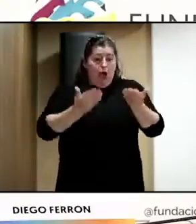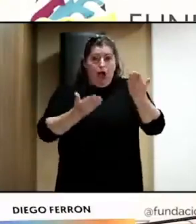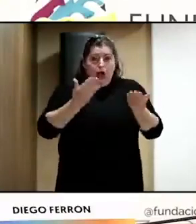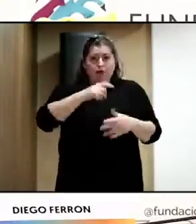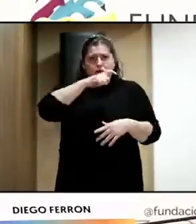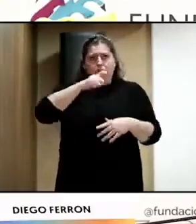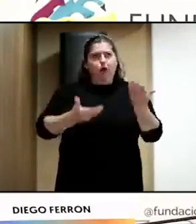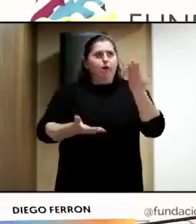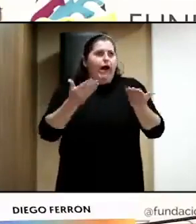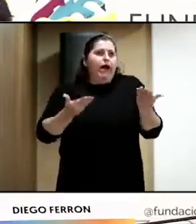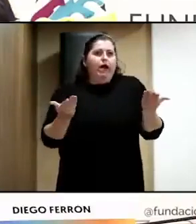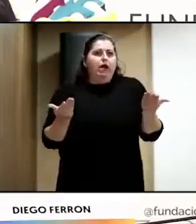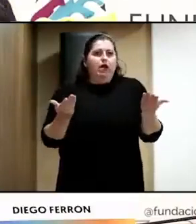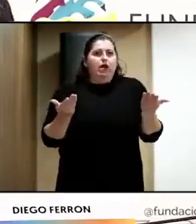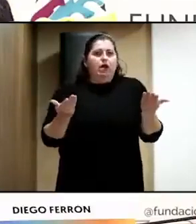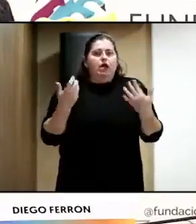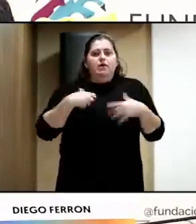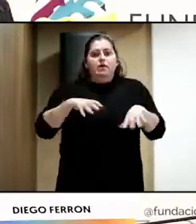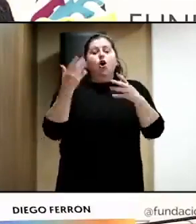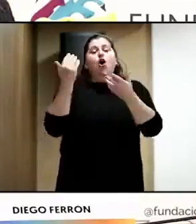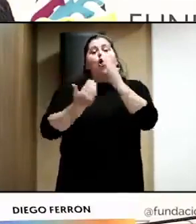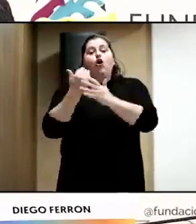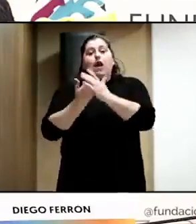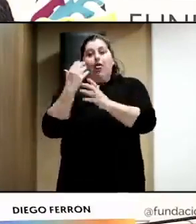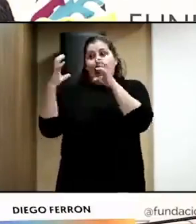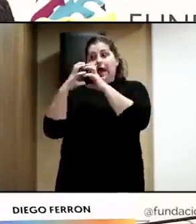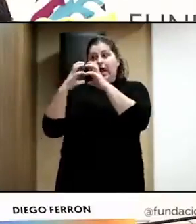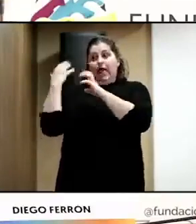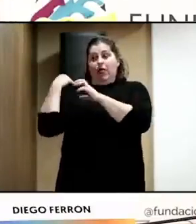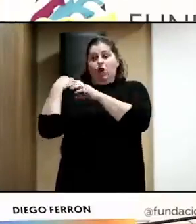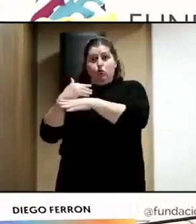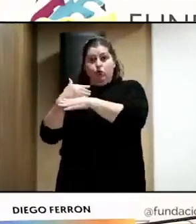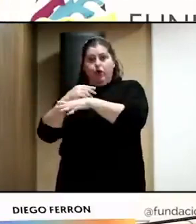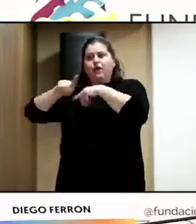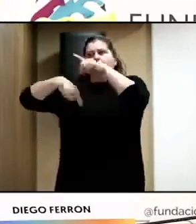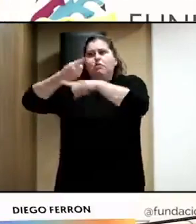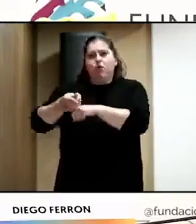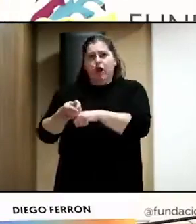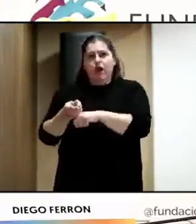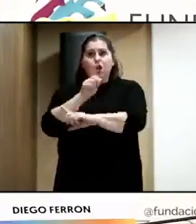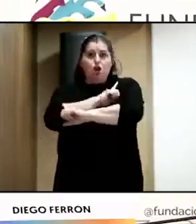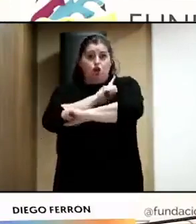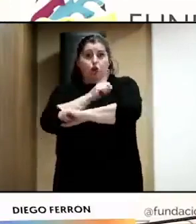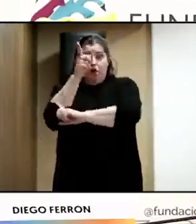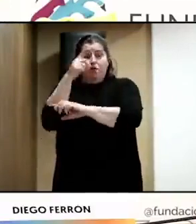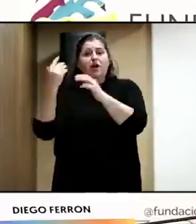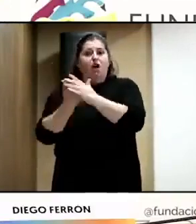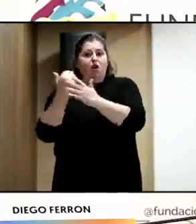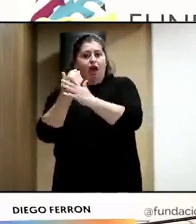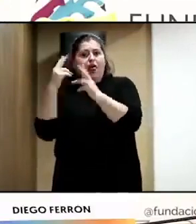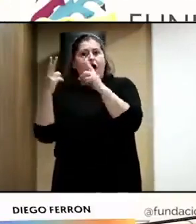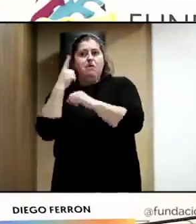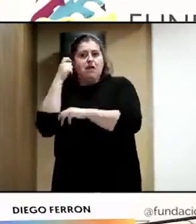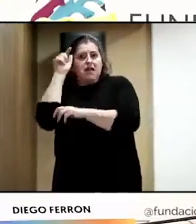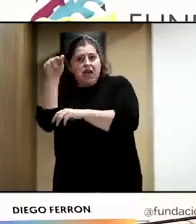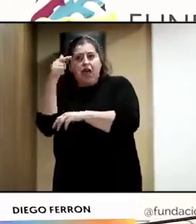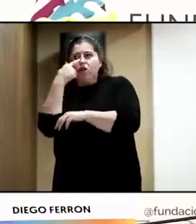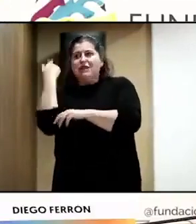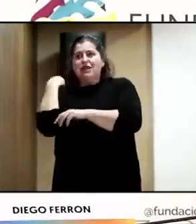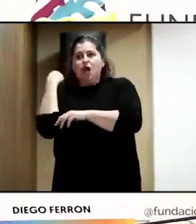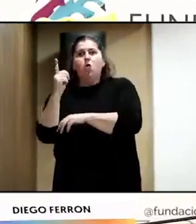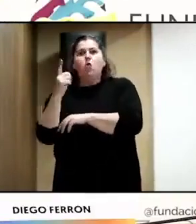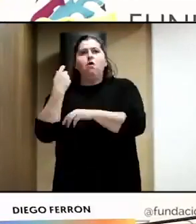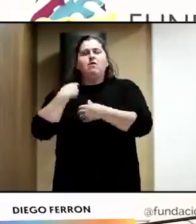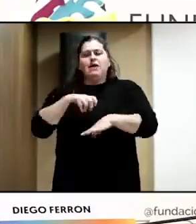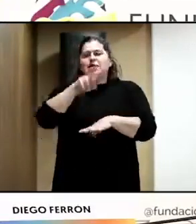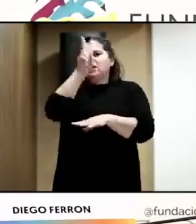en fin, las de Granada en el mes de octubre como las de Almería en noviembre, pues uno se da cuenta de que en esta